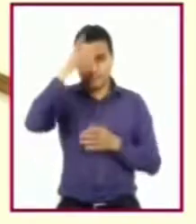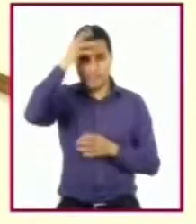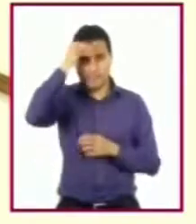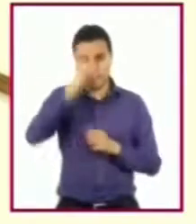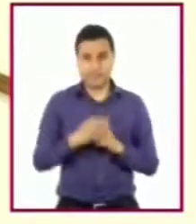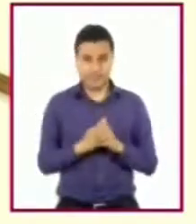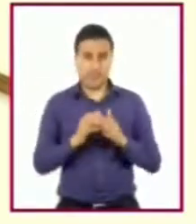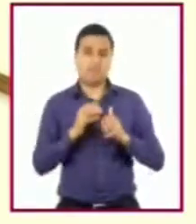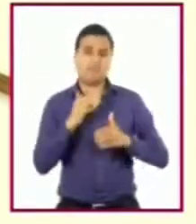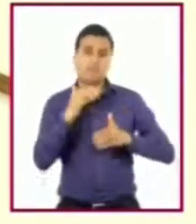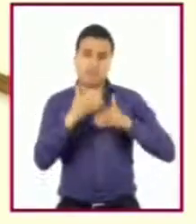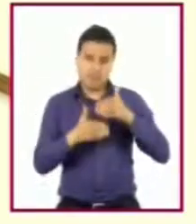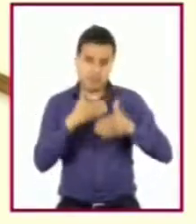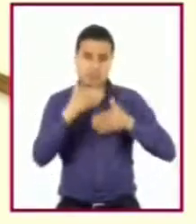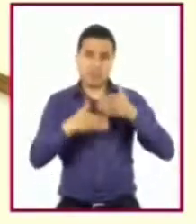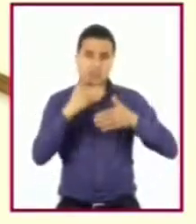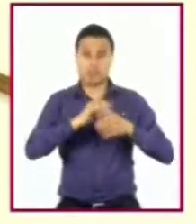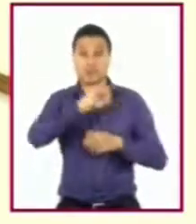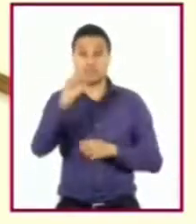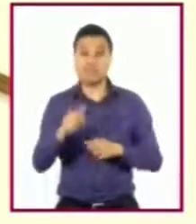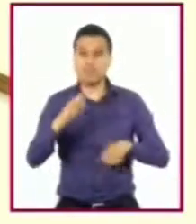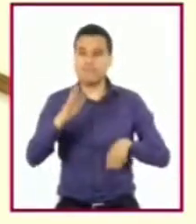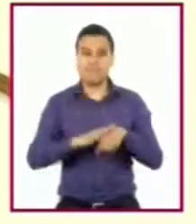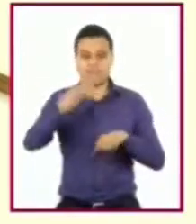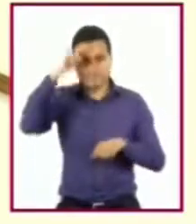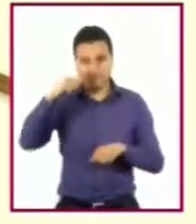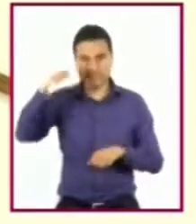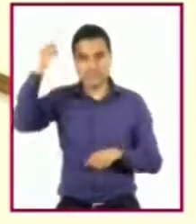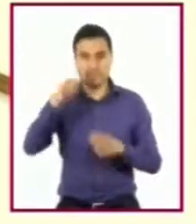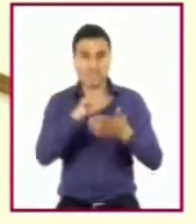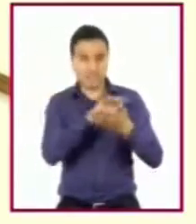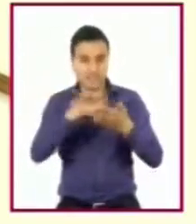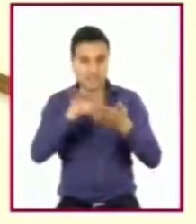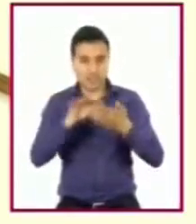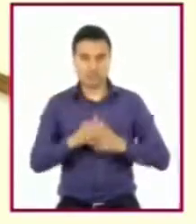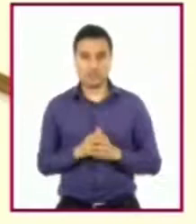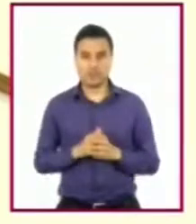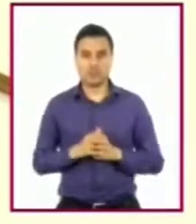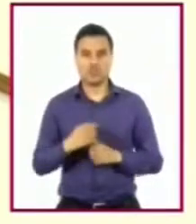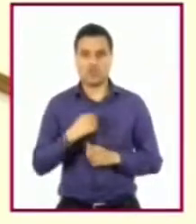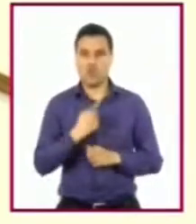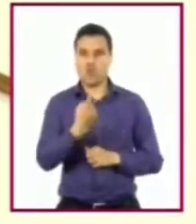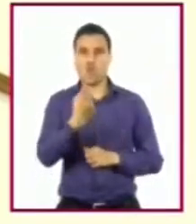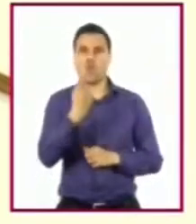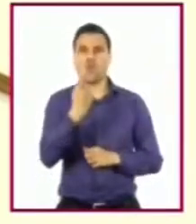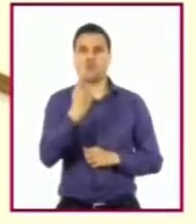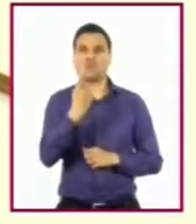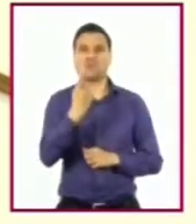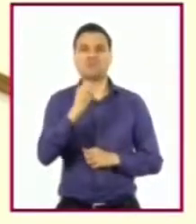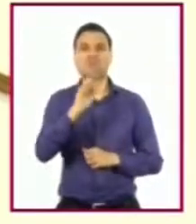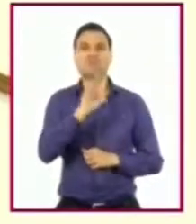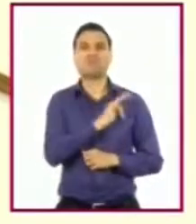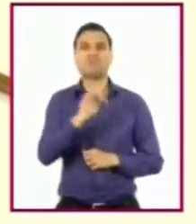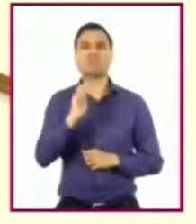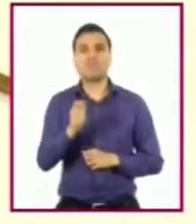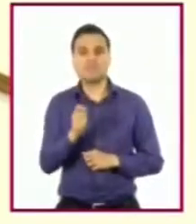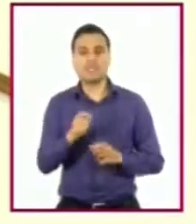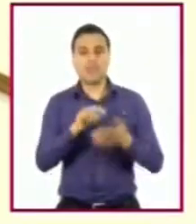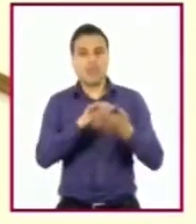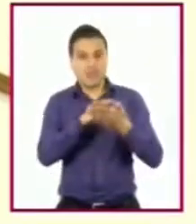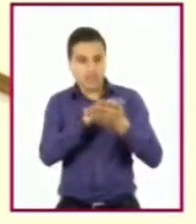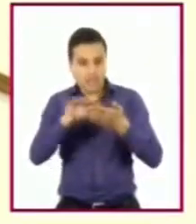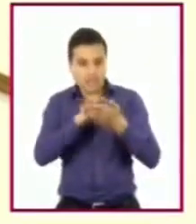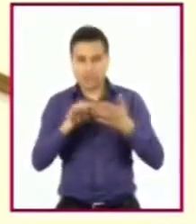el paso de los años, se me ha facilitado la lectura, por lo que una de mis capacidades es leer y comprender